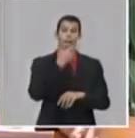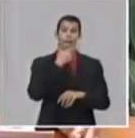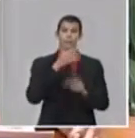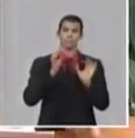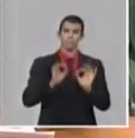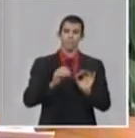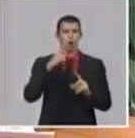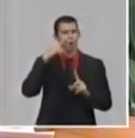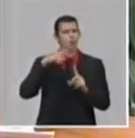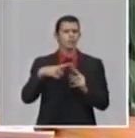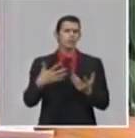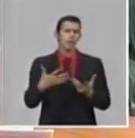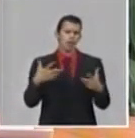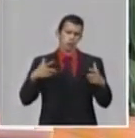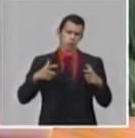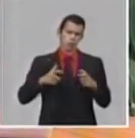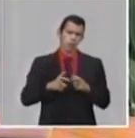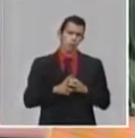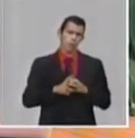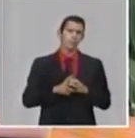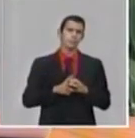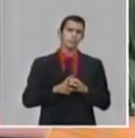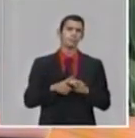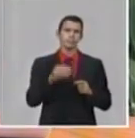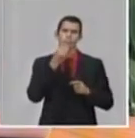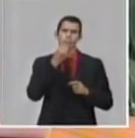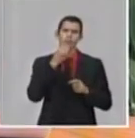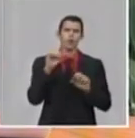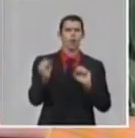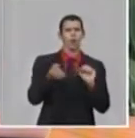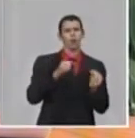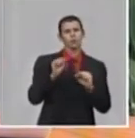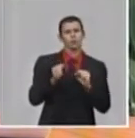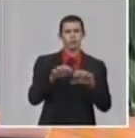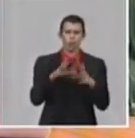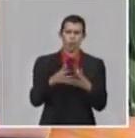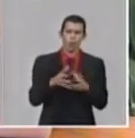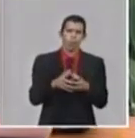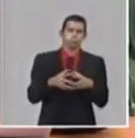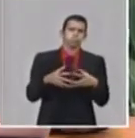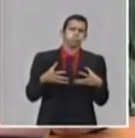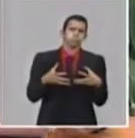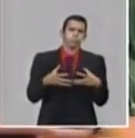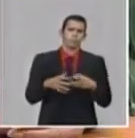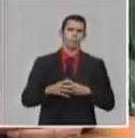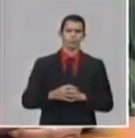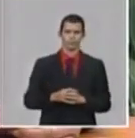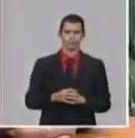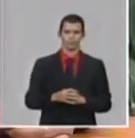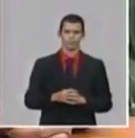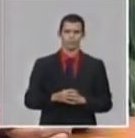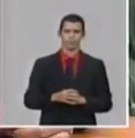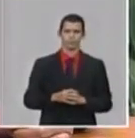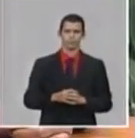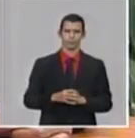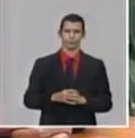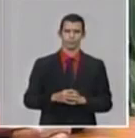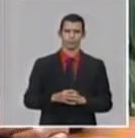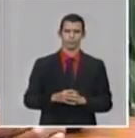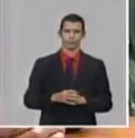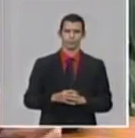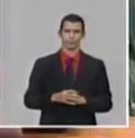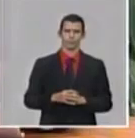inmunitario controlan la magnitud de la inflamación. Con una característica también que nos resulta muy